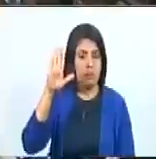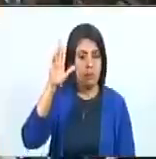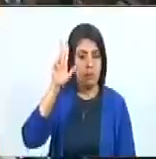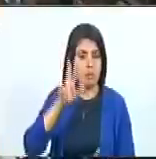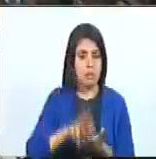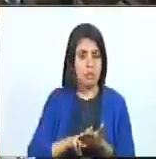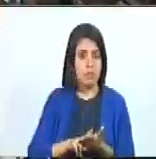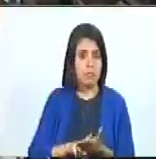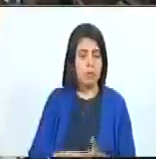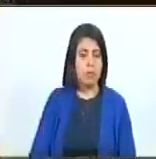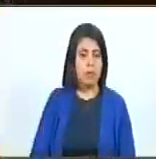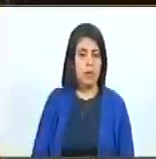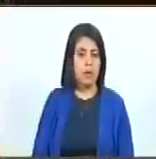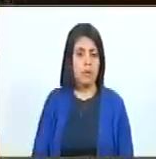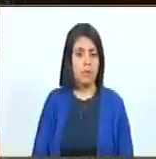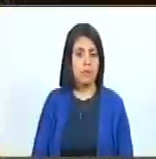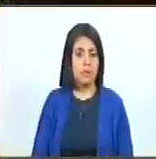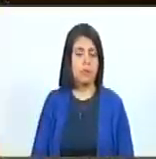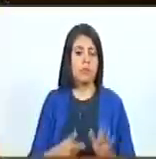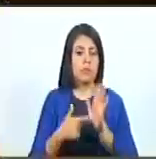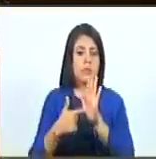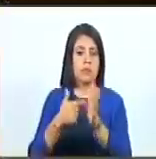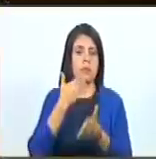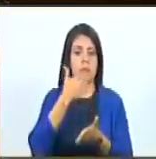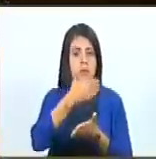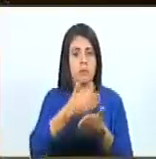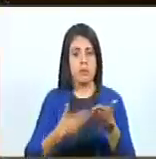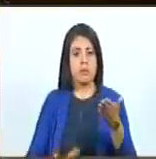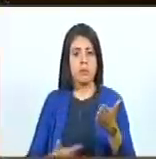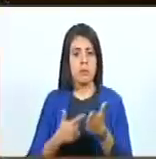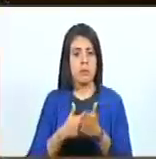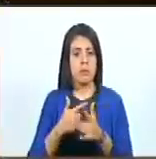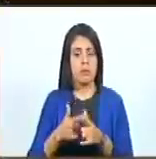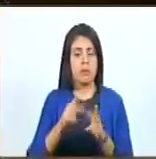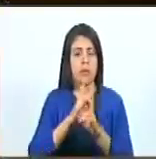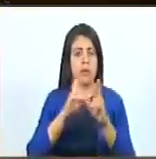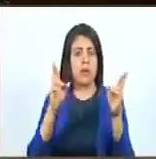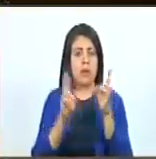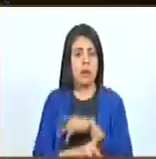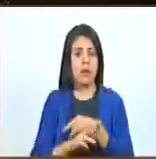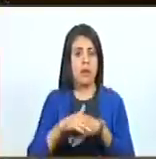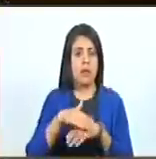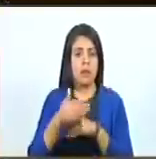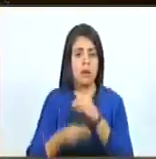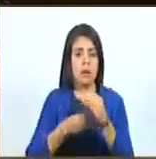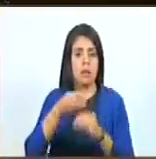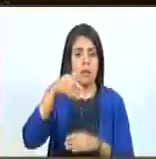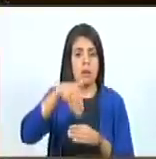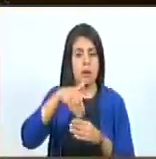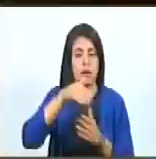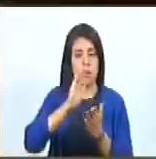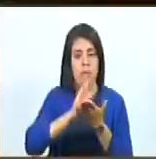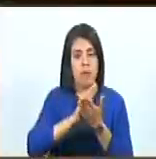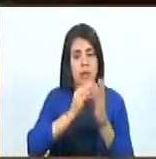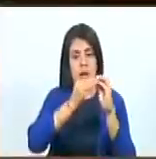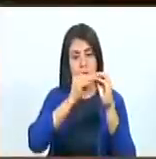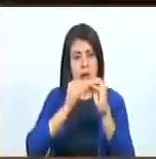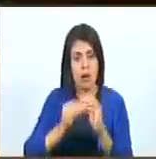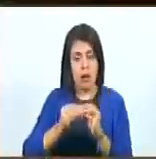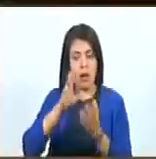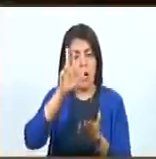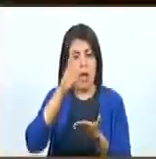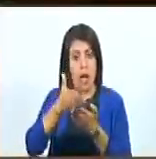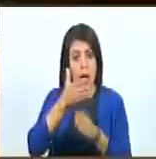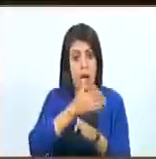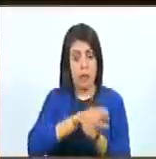Aprobado, sirvense por favor, diputado Carreño, presentar la propuesta de reforma a los efectos de votar el artículo antes de aprobar la